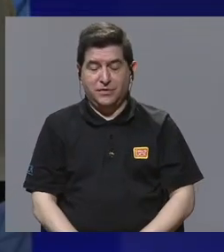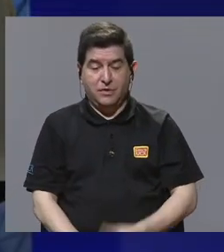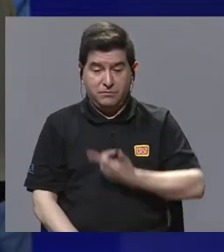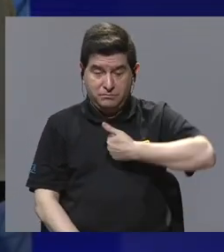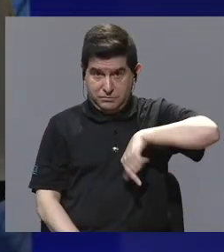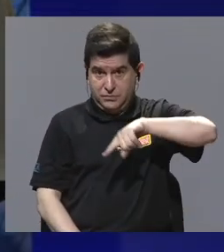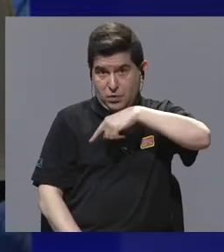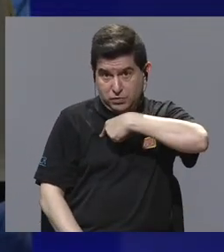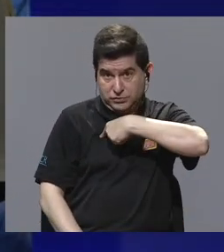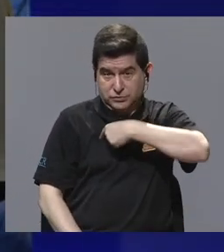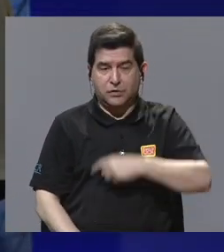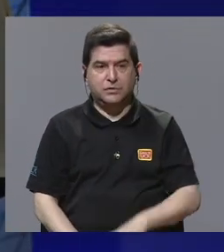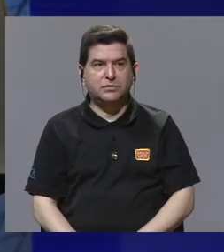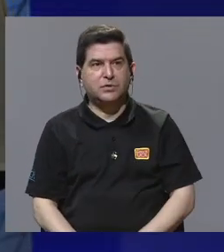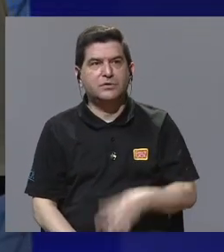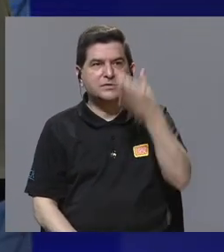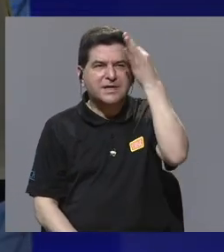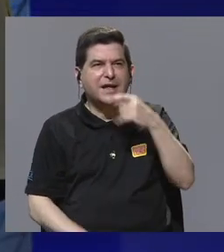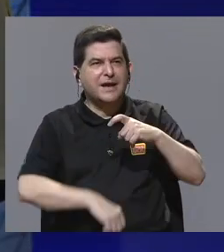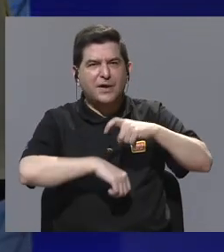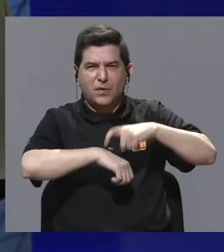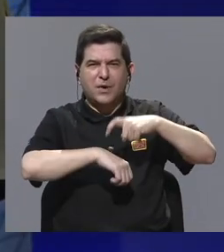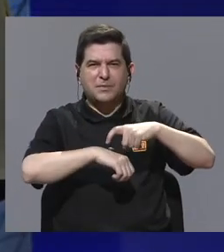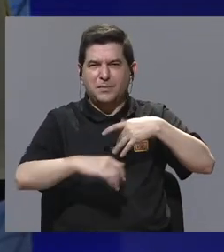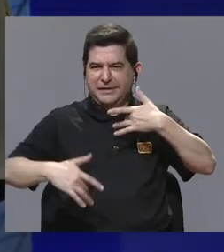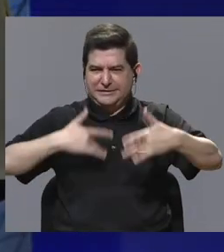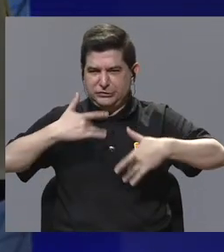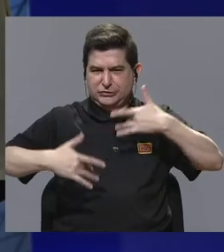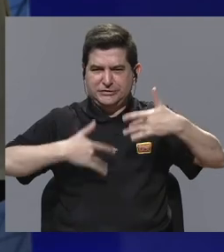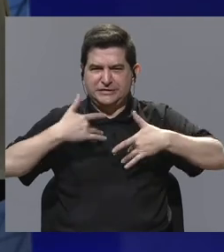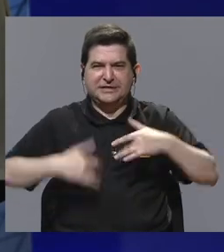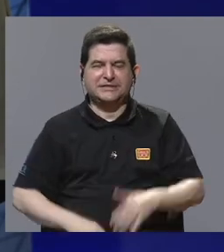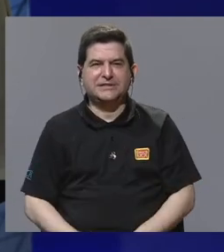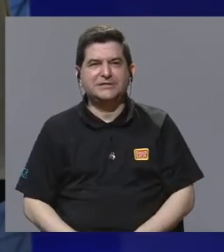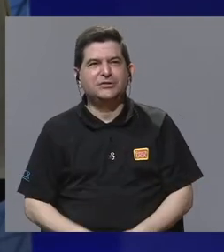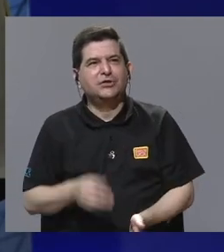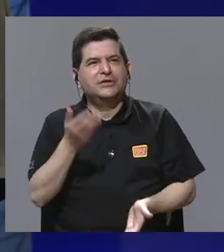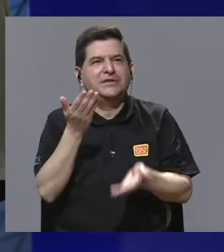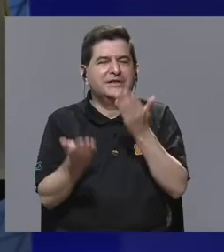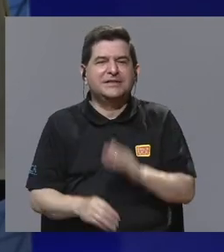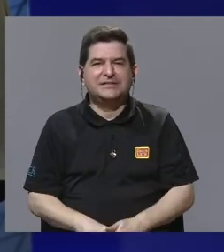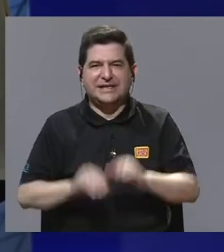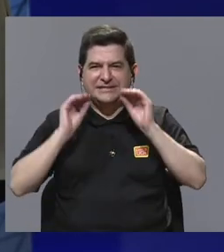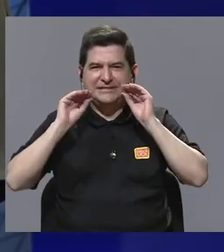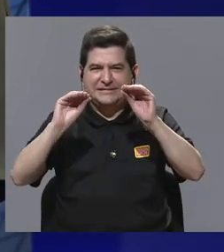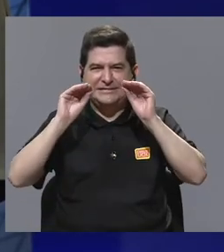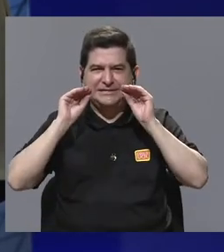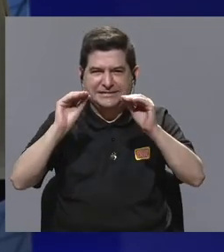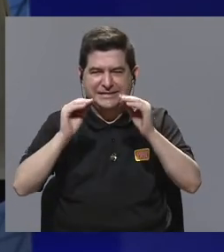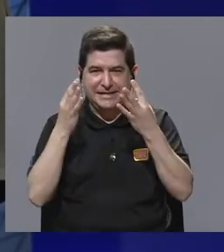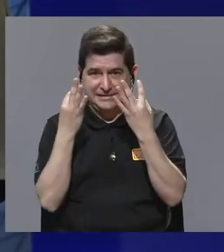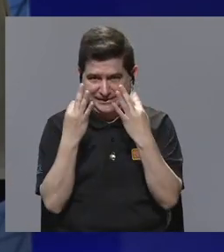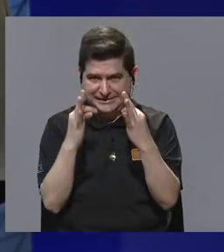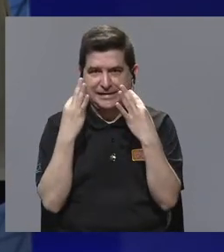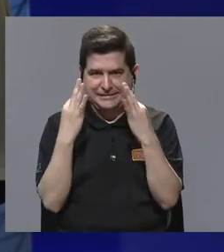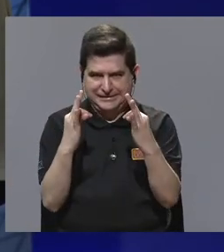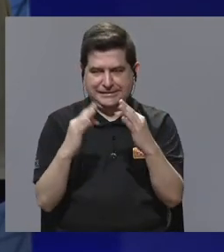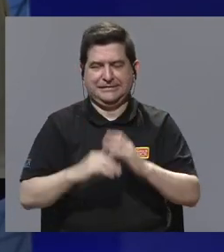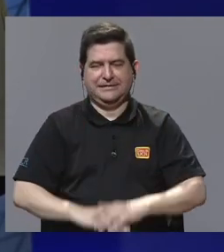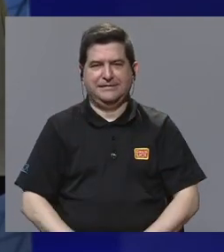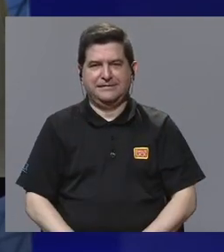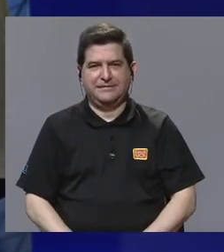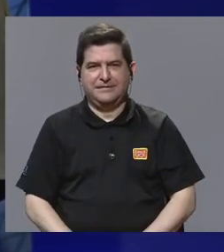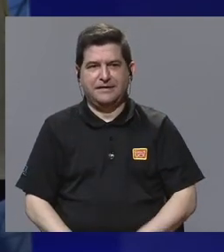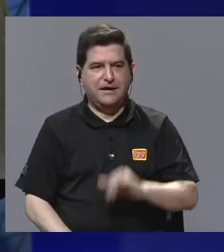Pasamos por... Creo que en algún momento teníamos la sensación de que había que ser un poco didácticos, en el mejor sentido de la palabra, como